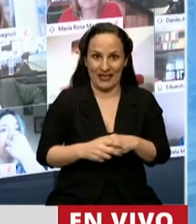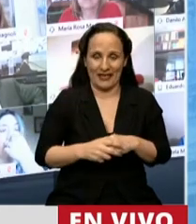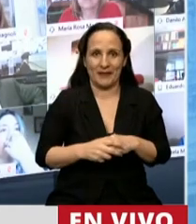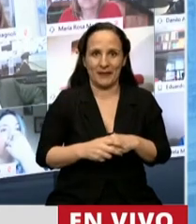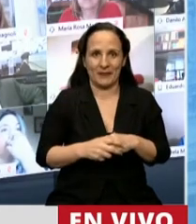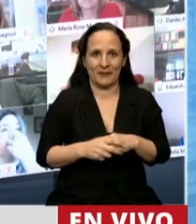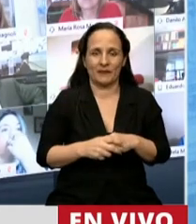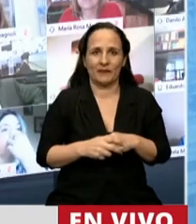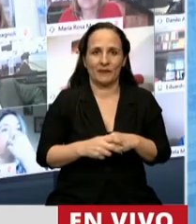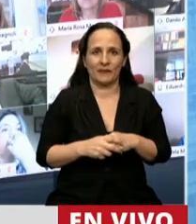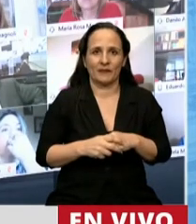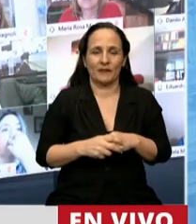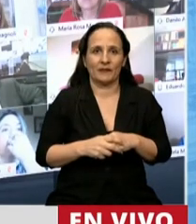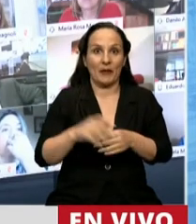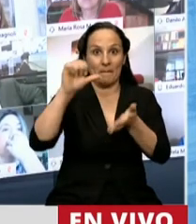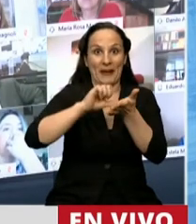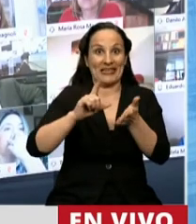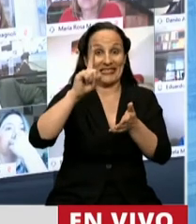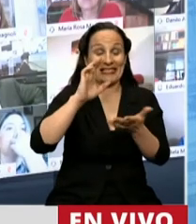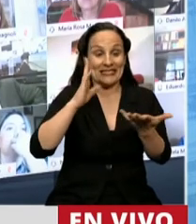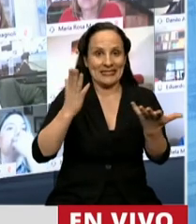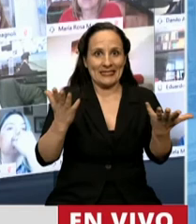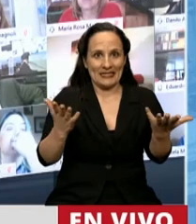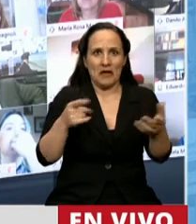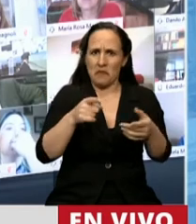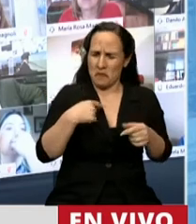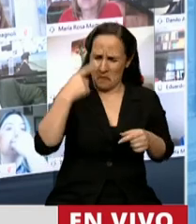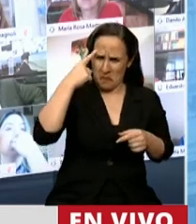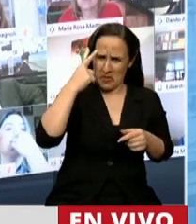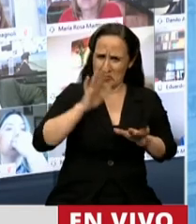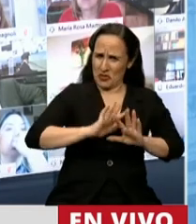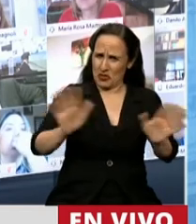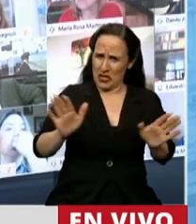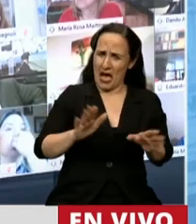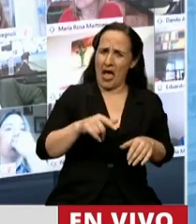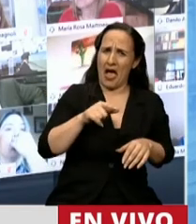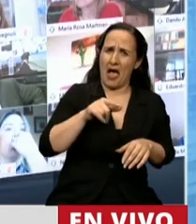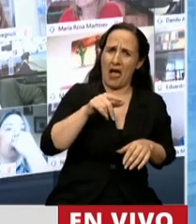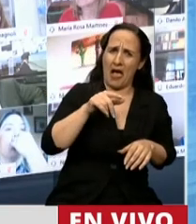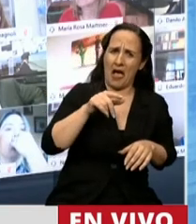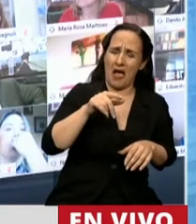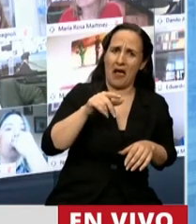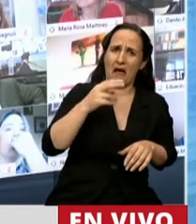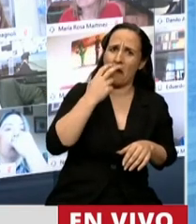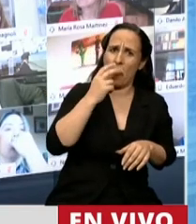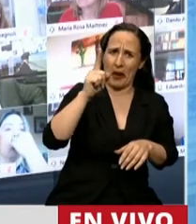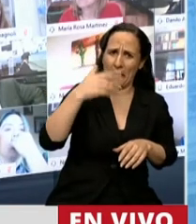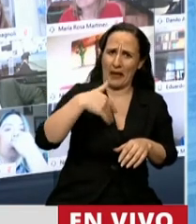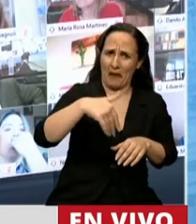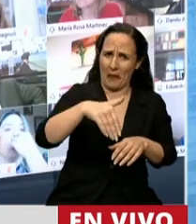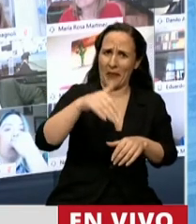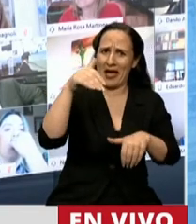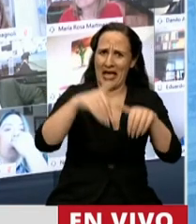creo que esa institucionalidad está garantizada, porque ha convocado a elecciones el país hermano,